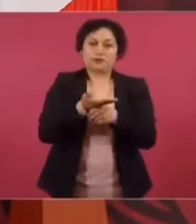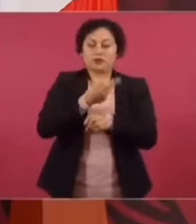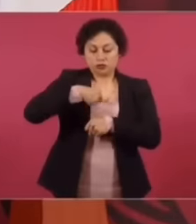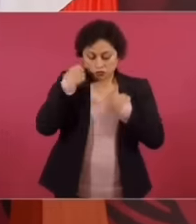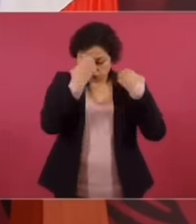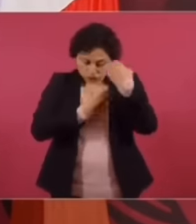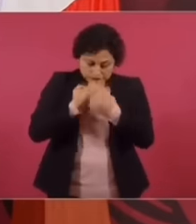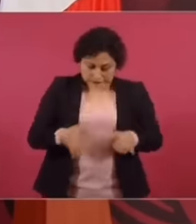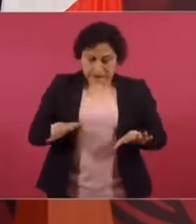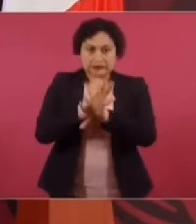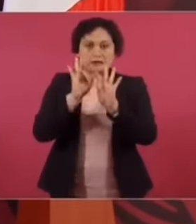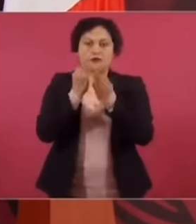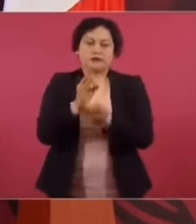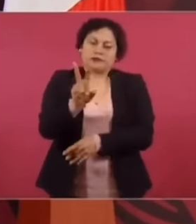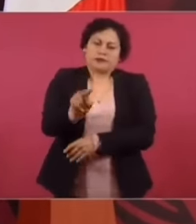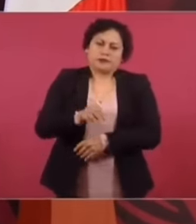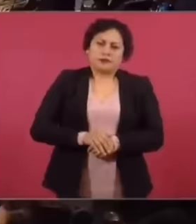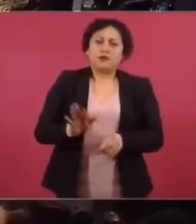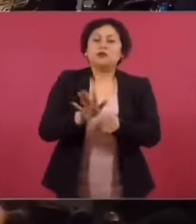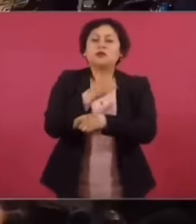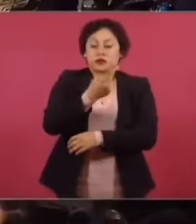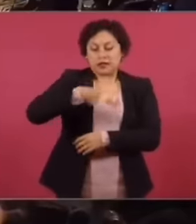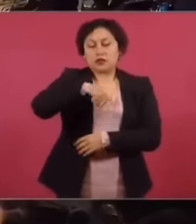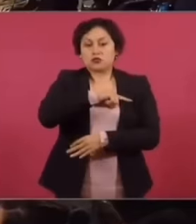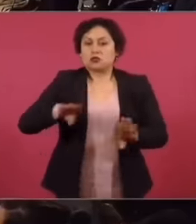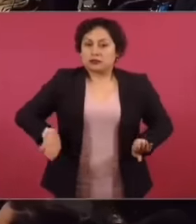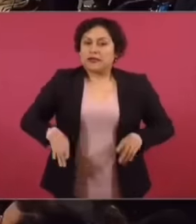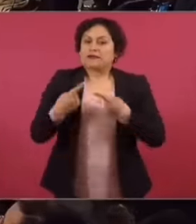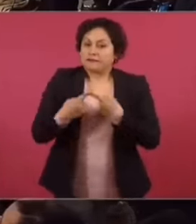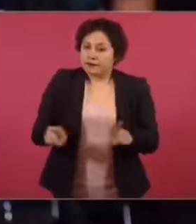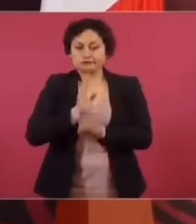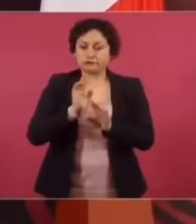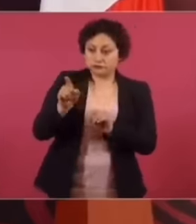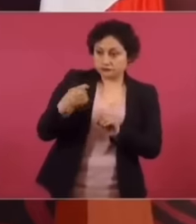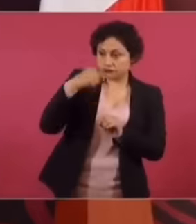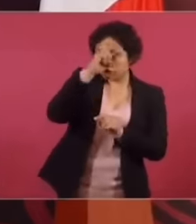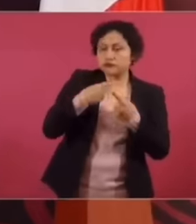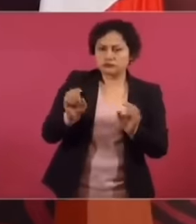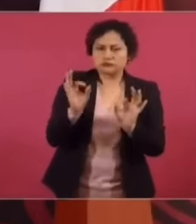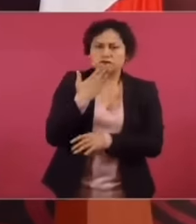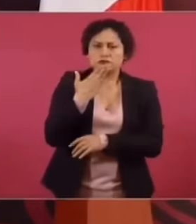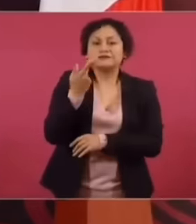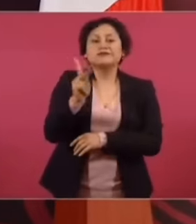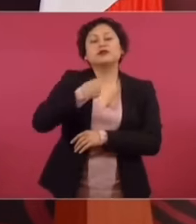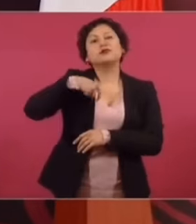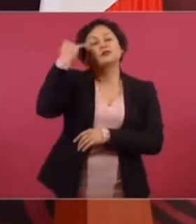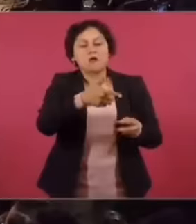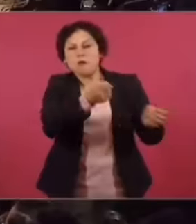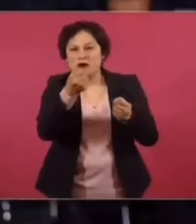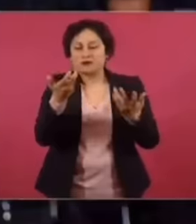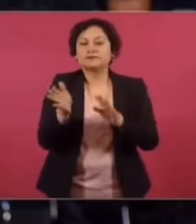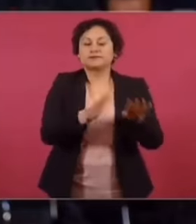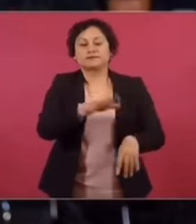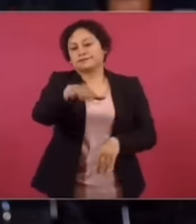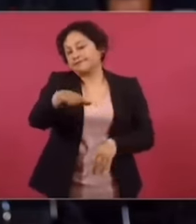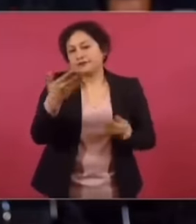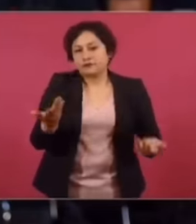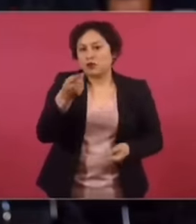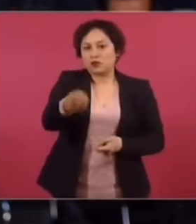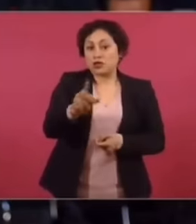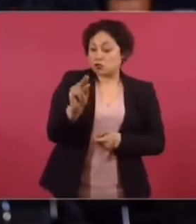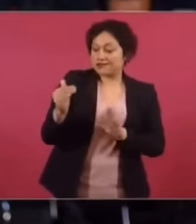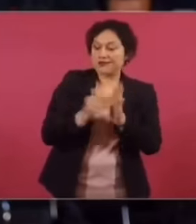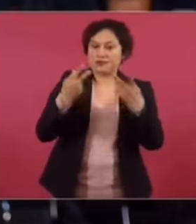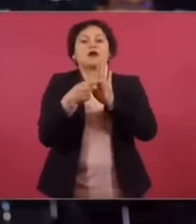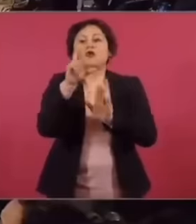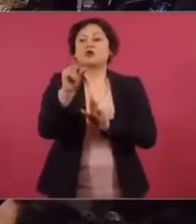cambio de la estrategia. Porque nosotros sostenemos, y somos diferentes, y qué bueno que sea así, nosotros sostenemos que la paz es fruto de la justicia. O sea, no puede presentar 81 muertos diarios,